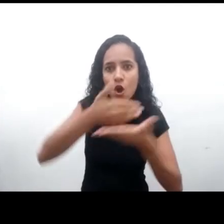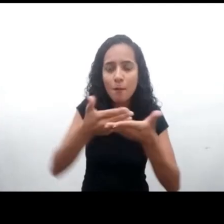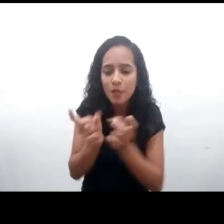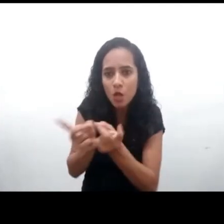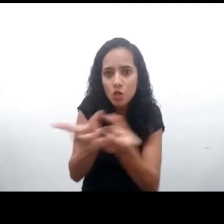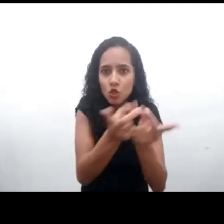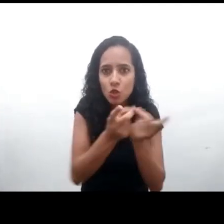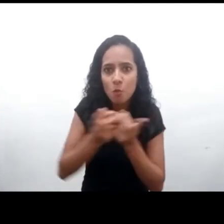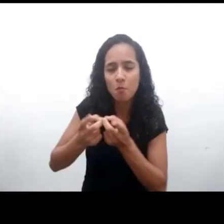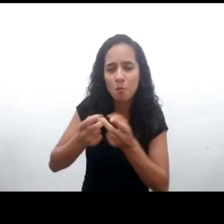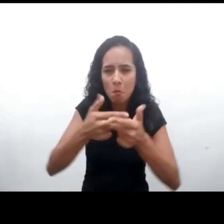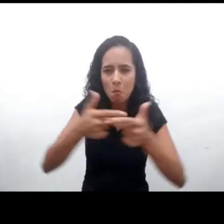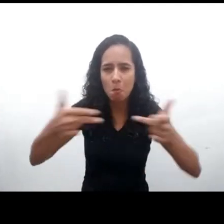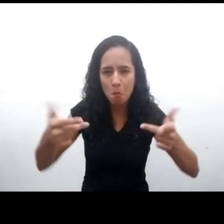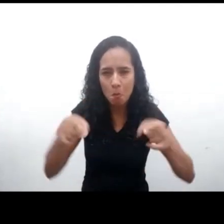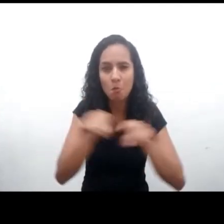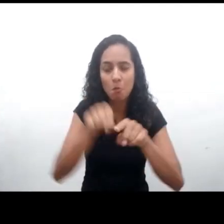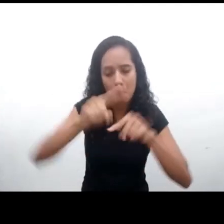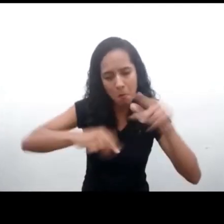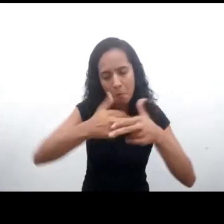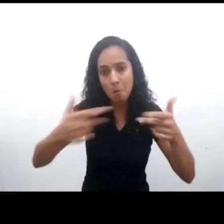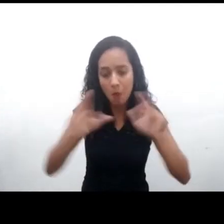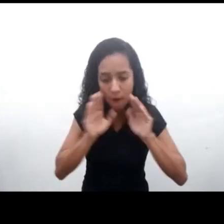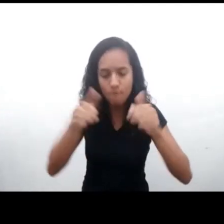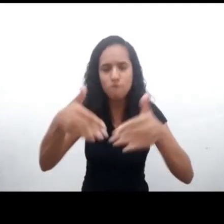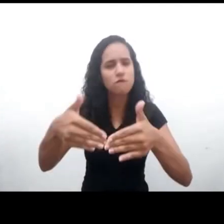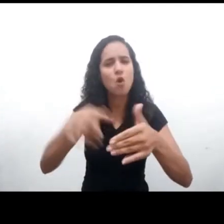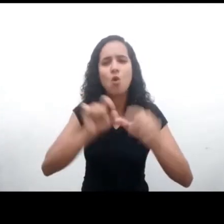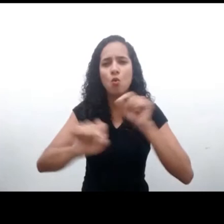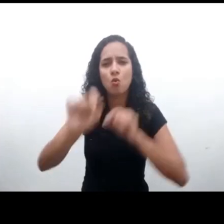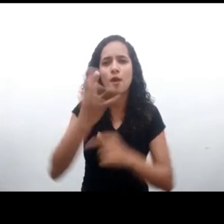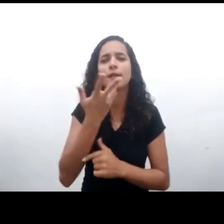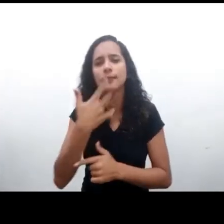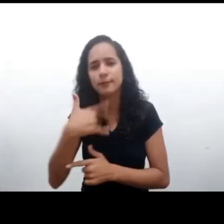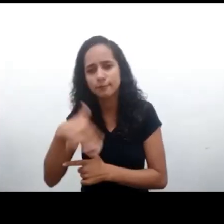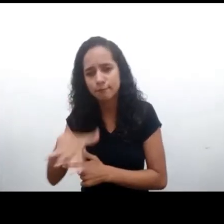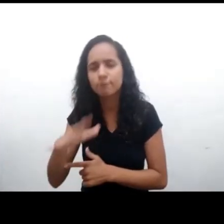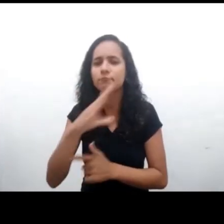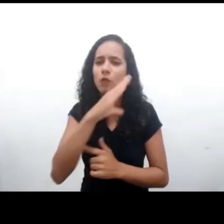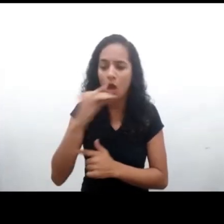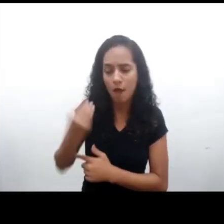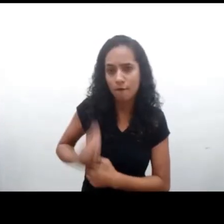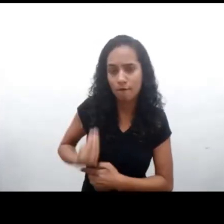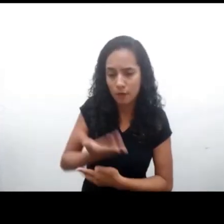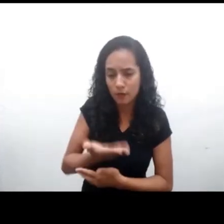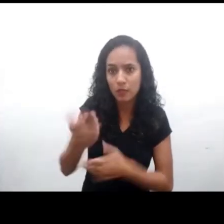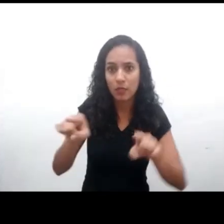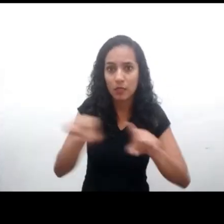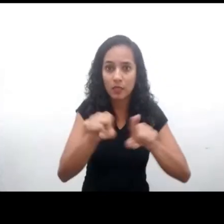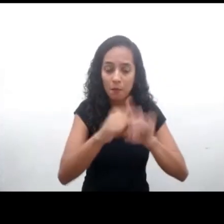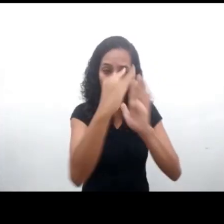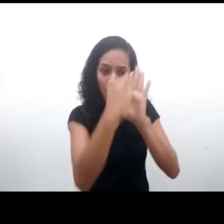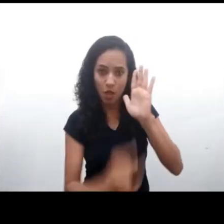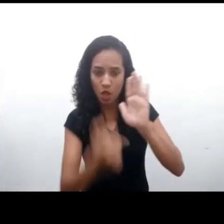comercialización de sus productos y servicios, todo siempre con base en el mejor interés de los niños y adolescentes. Y más,